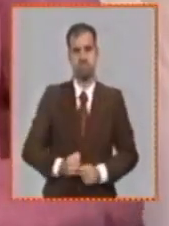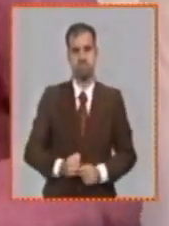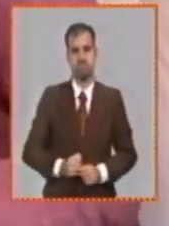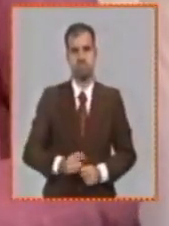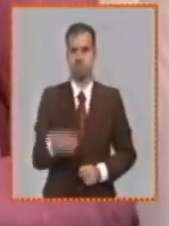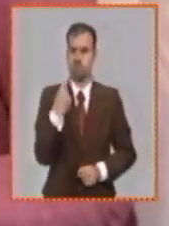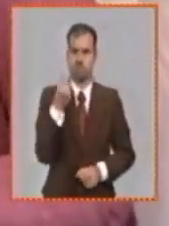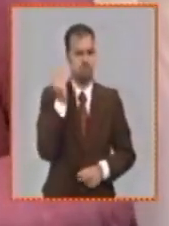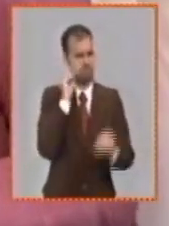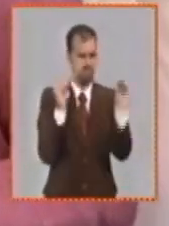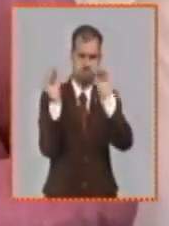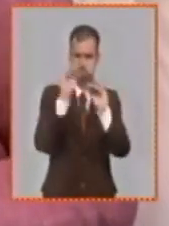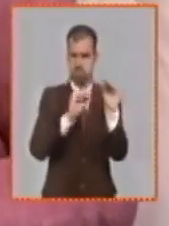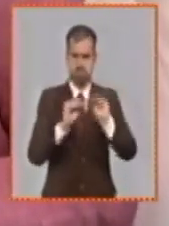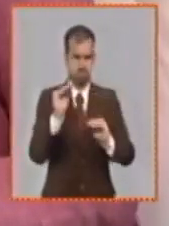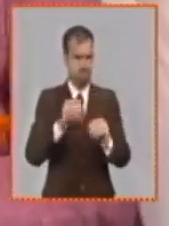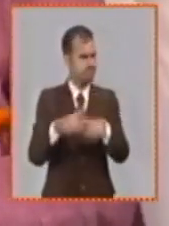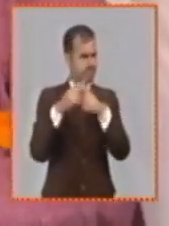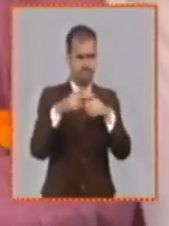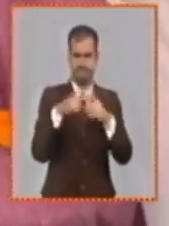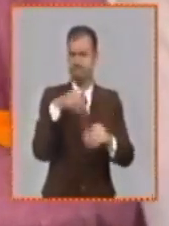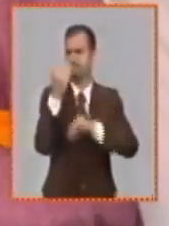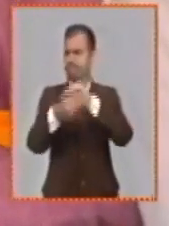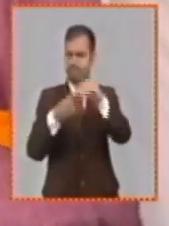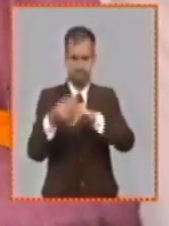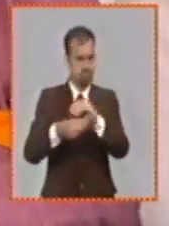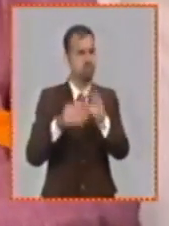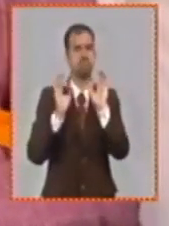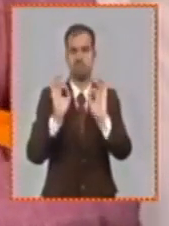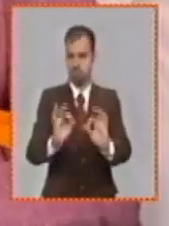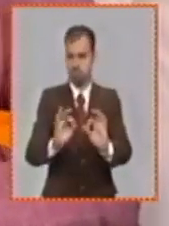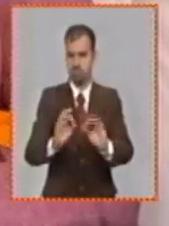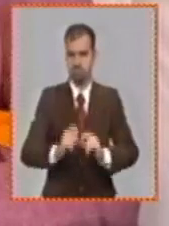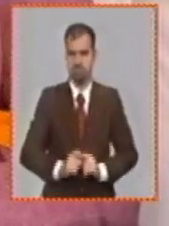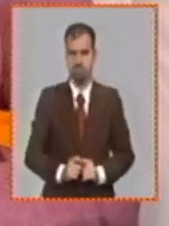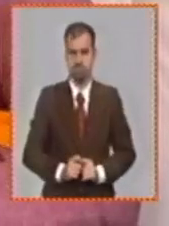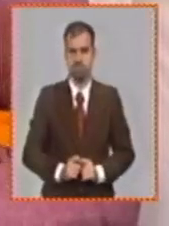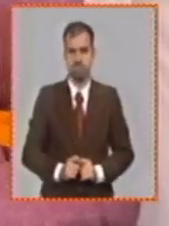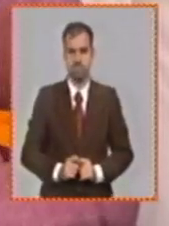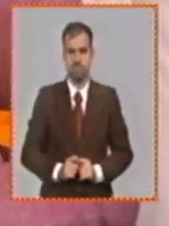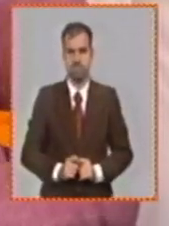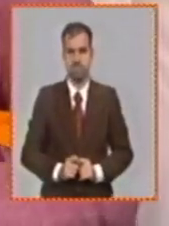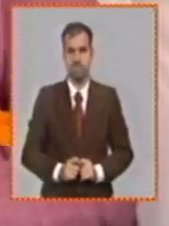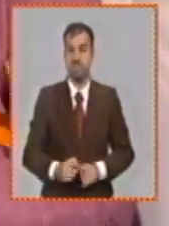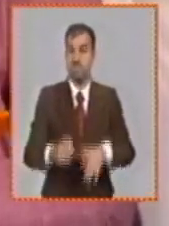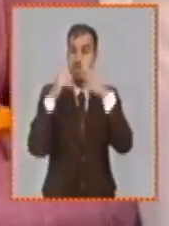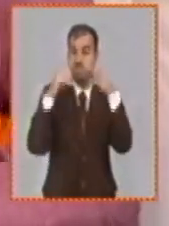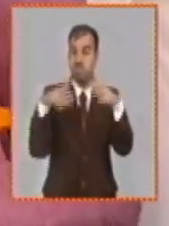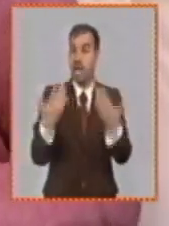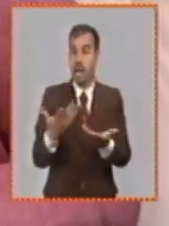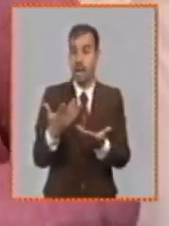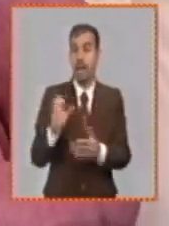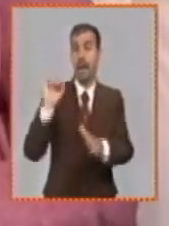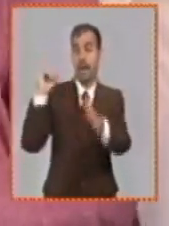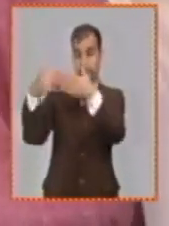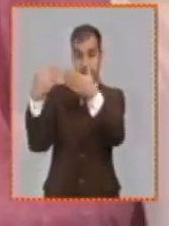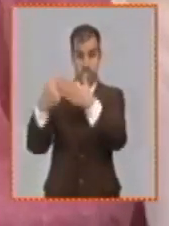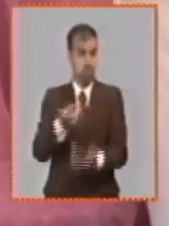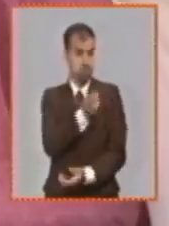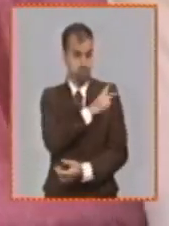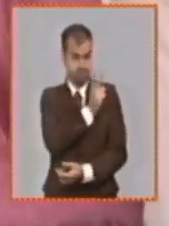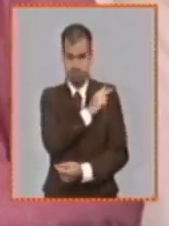que seguir ajustando implementando que lo importante es que cada organismo que cada